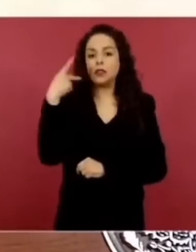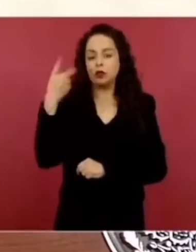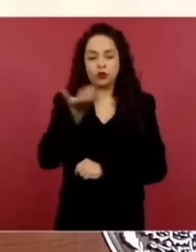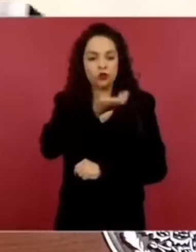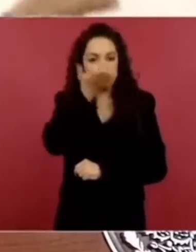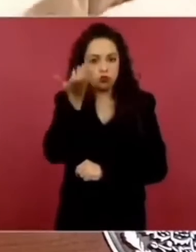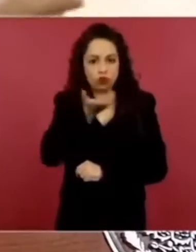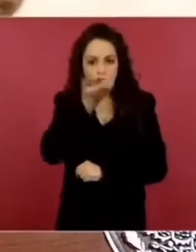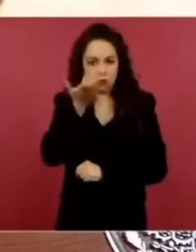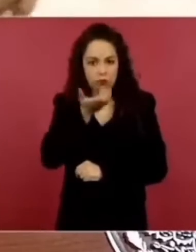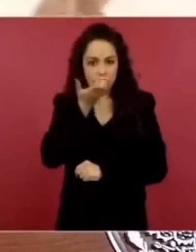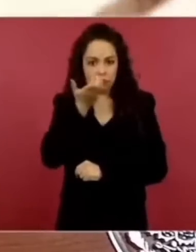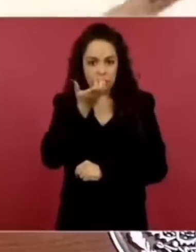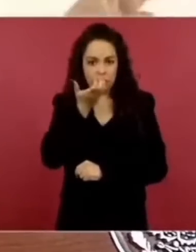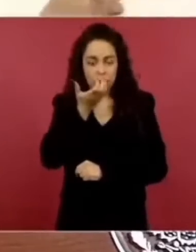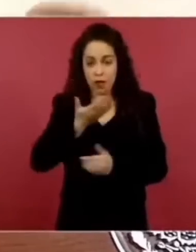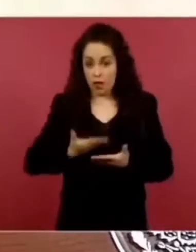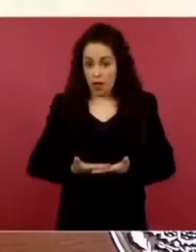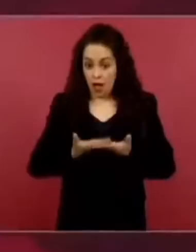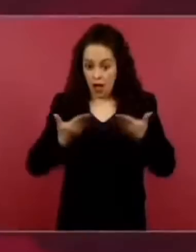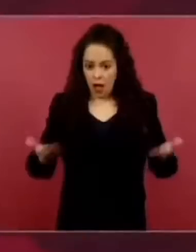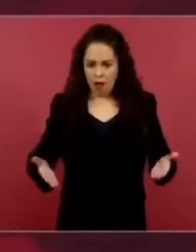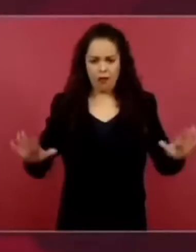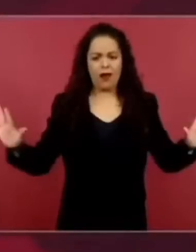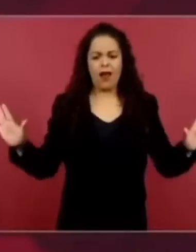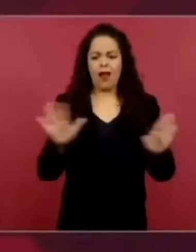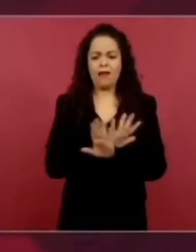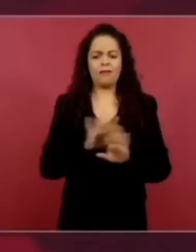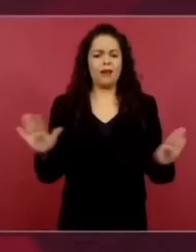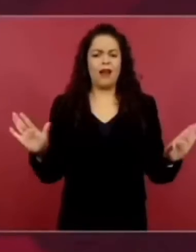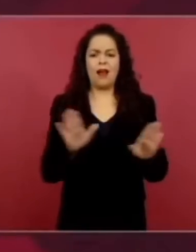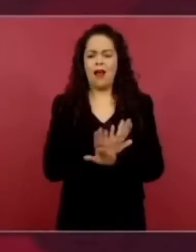prácticamente eso ha desaparecido.